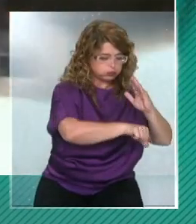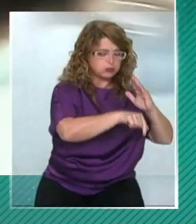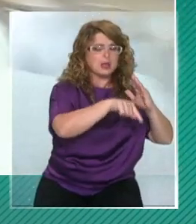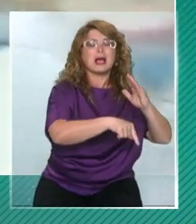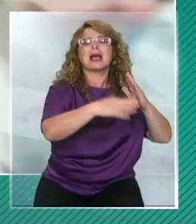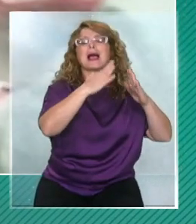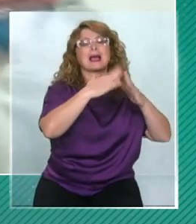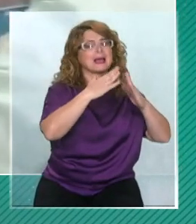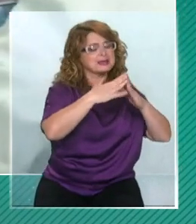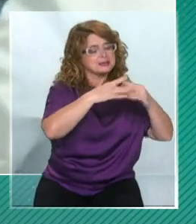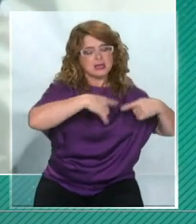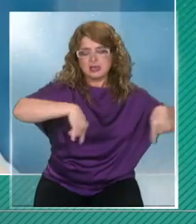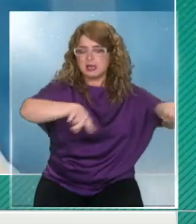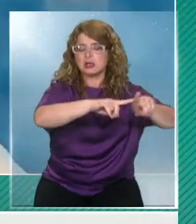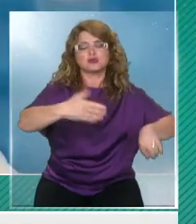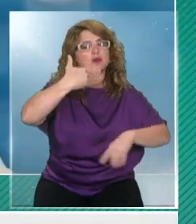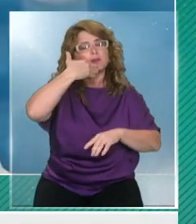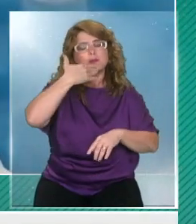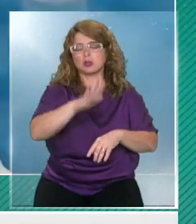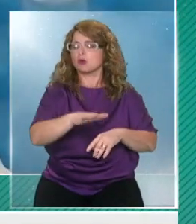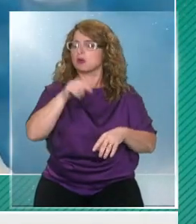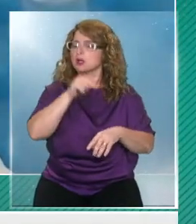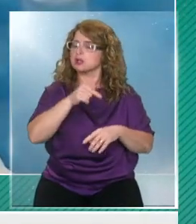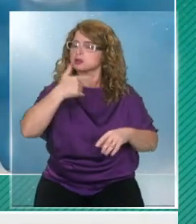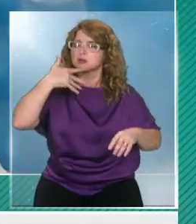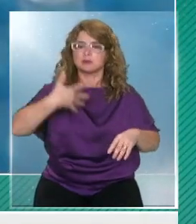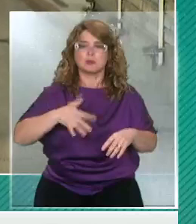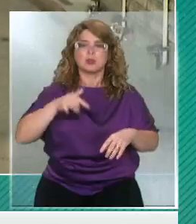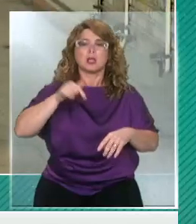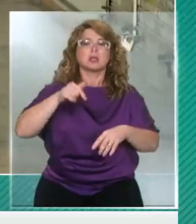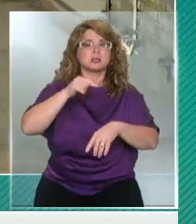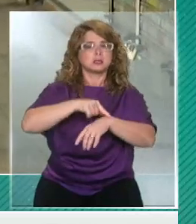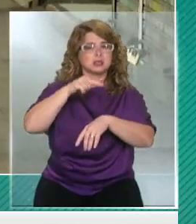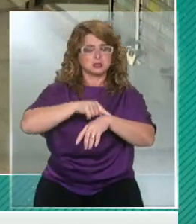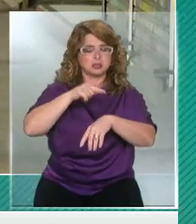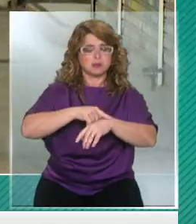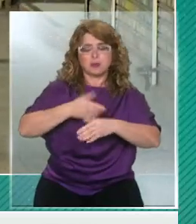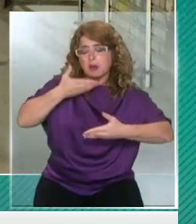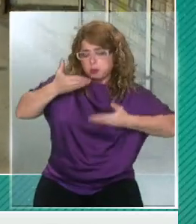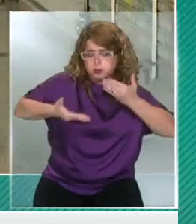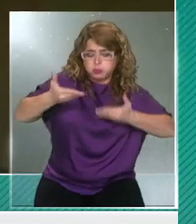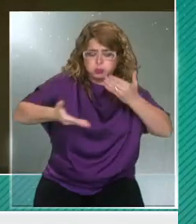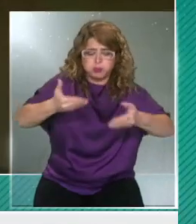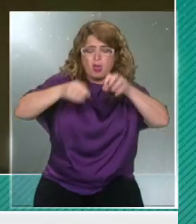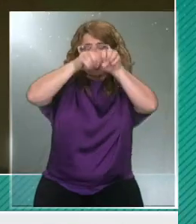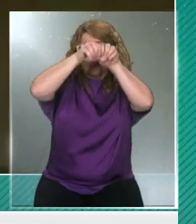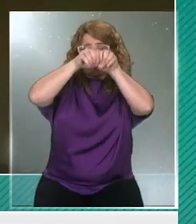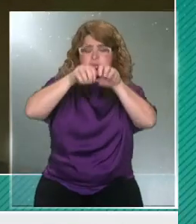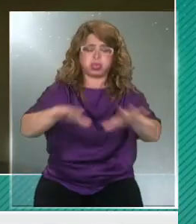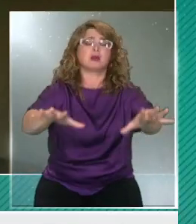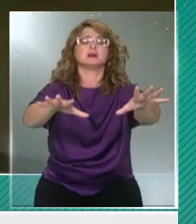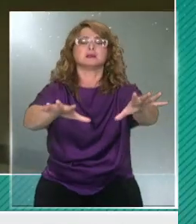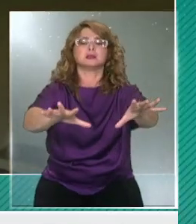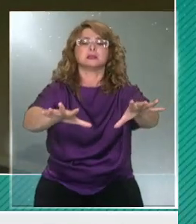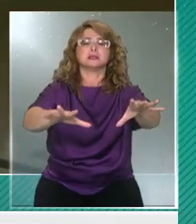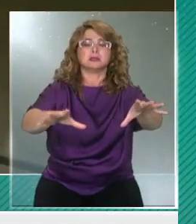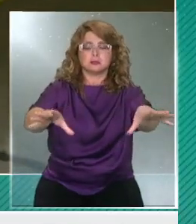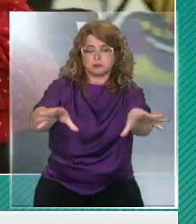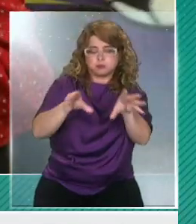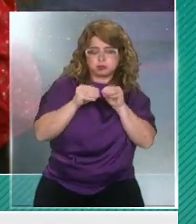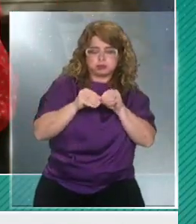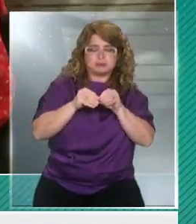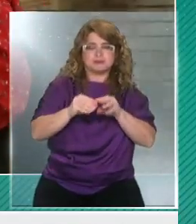aislamiento social es muy importante en esta etapa de la epidemia para evitar que haya una expansión violenta de la epidemia.